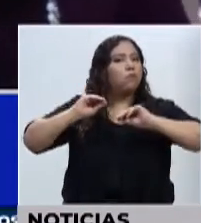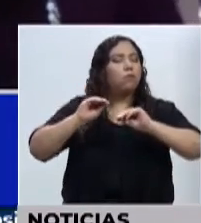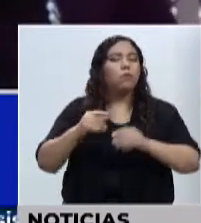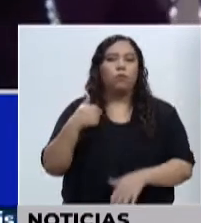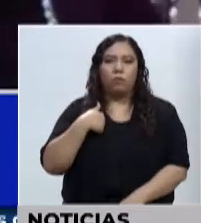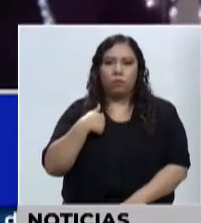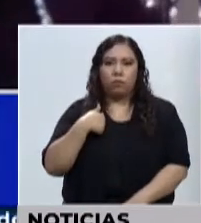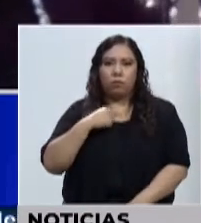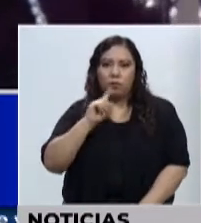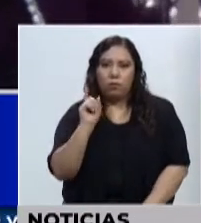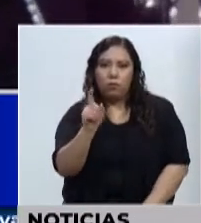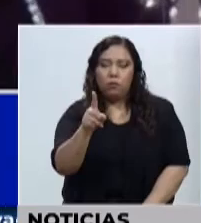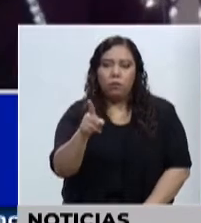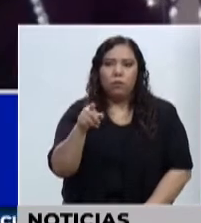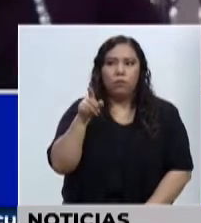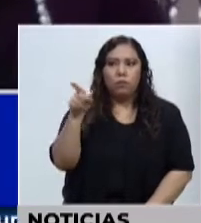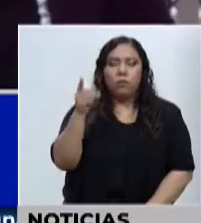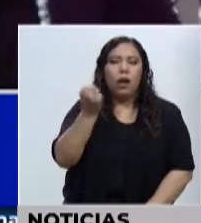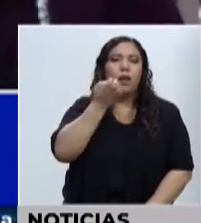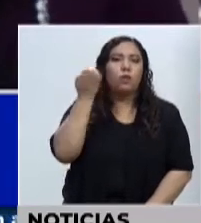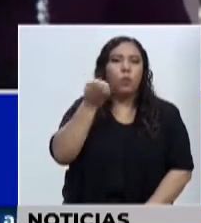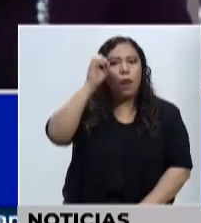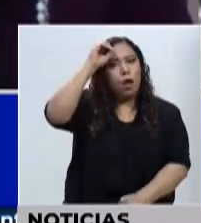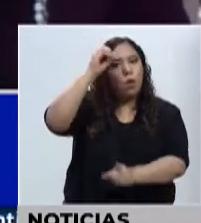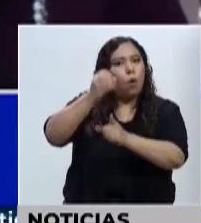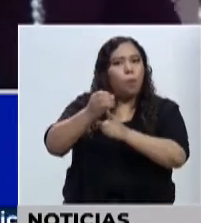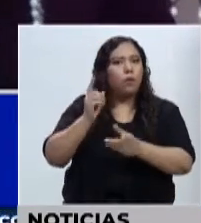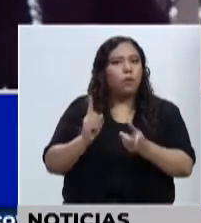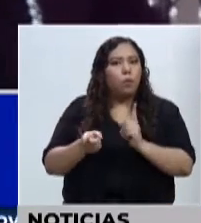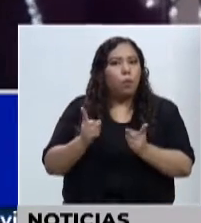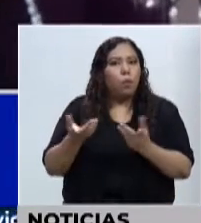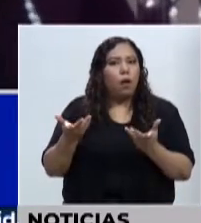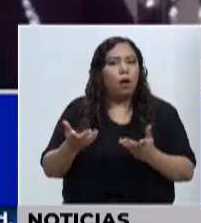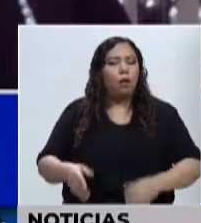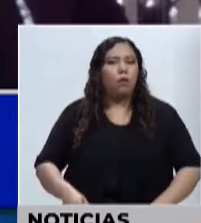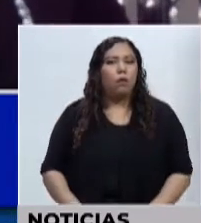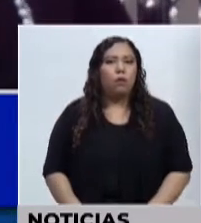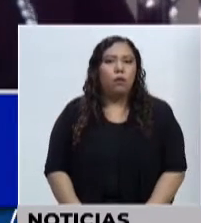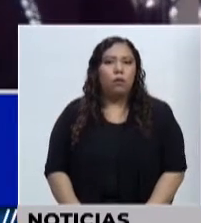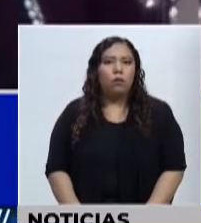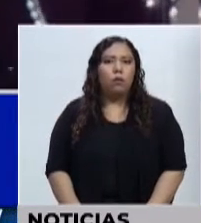¿Cuál es el objetivo de esta escuela de alta gerencia pública?